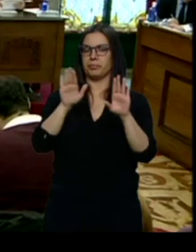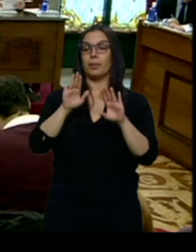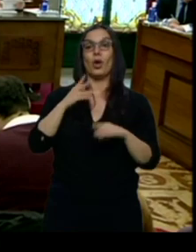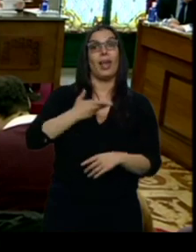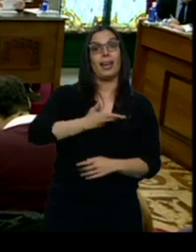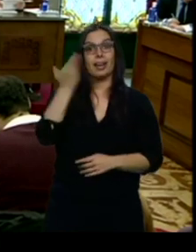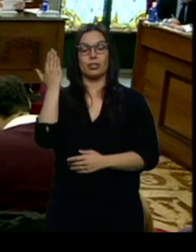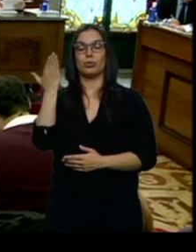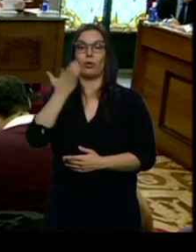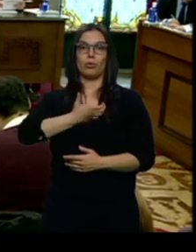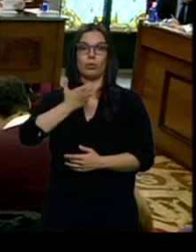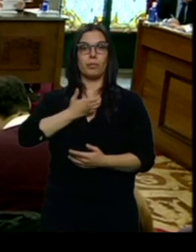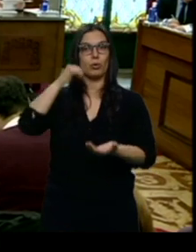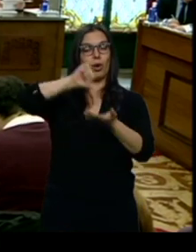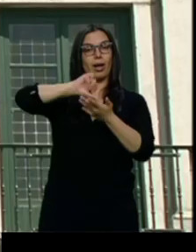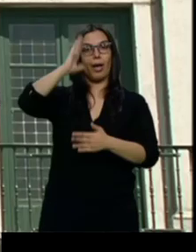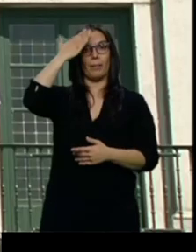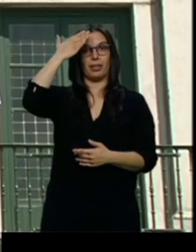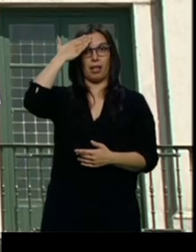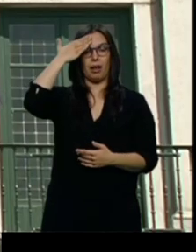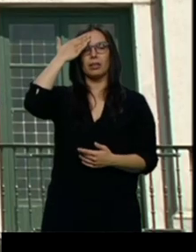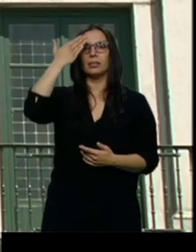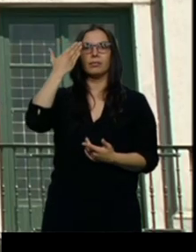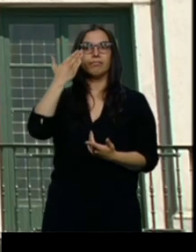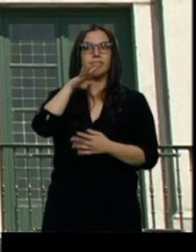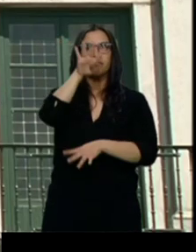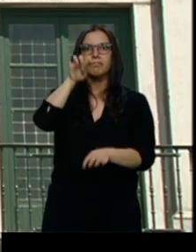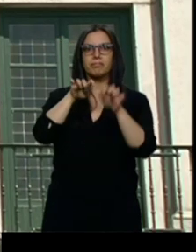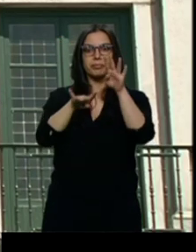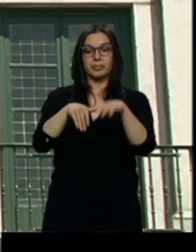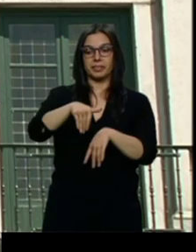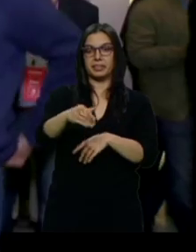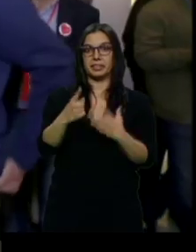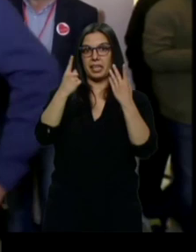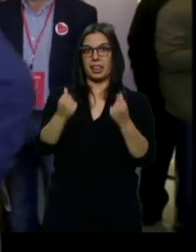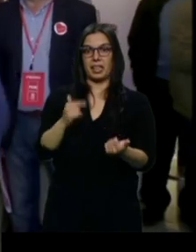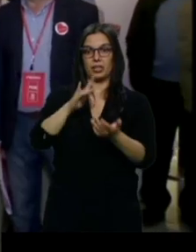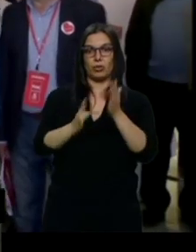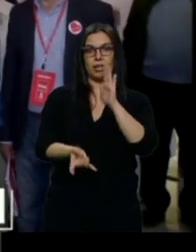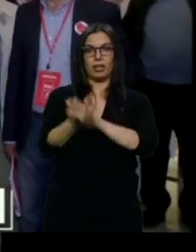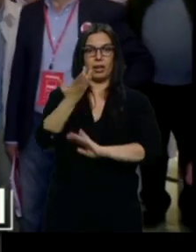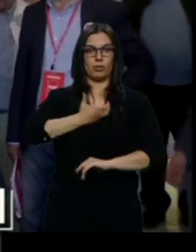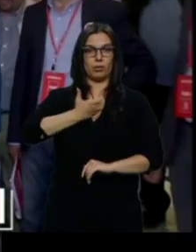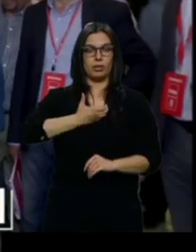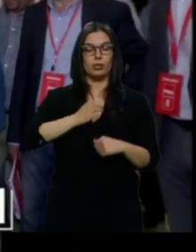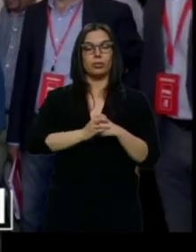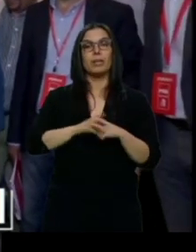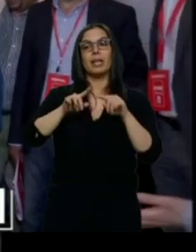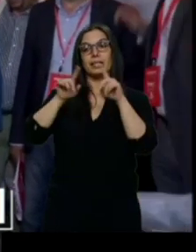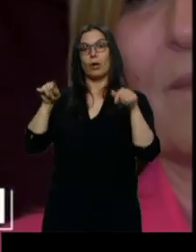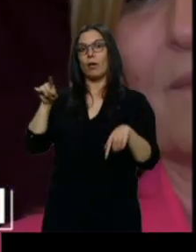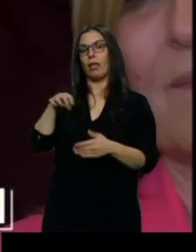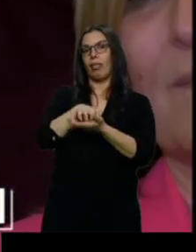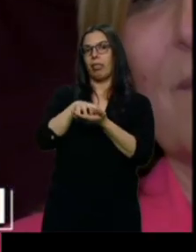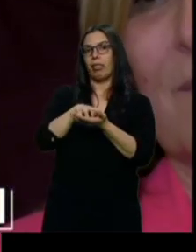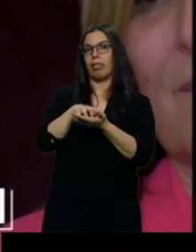capitales de provincias está aún en el aire a seis días de que se constituyan los consistorios. En Segovia hay incertidumbre hasta por la